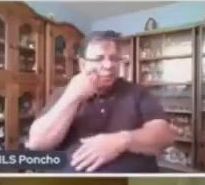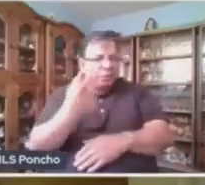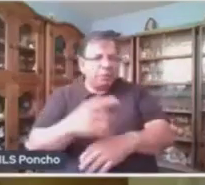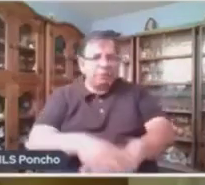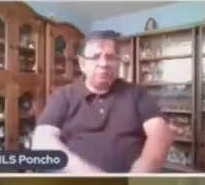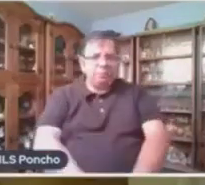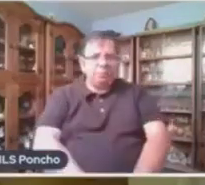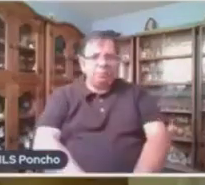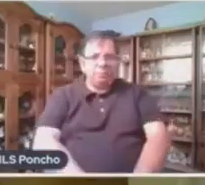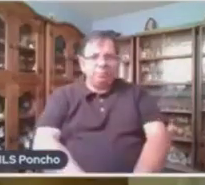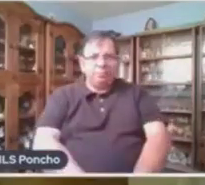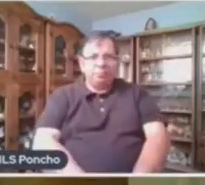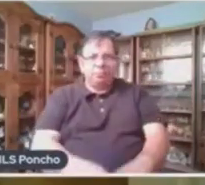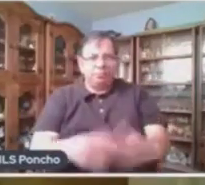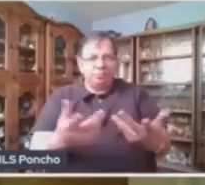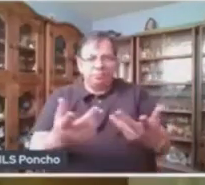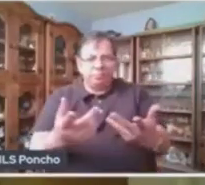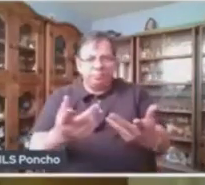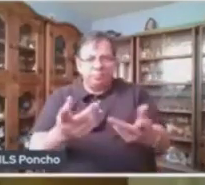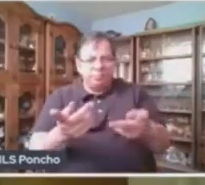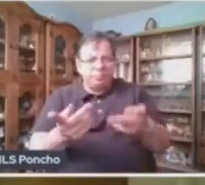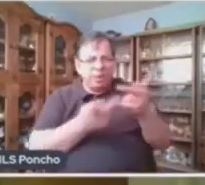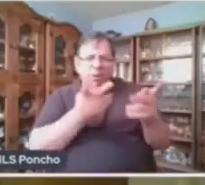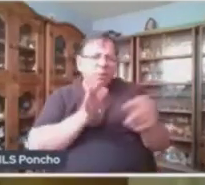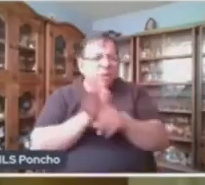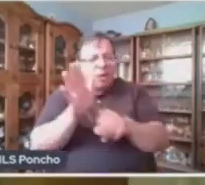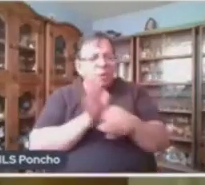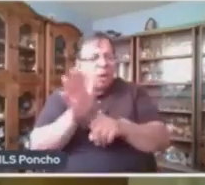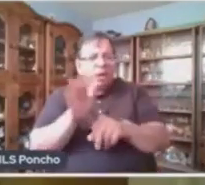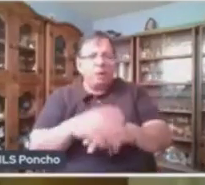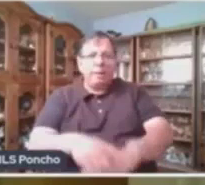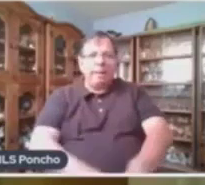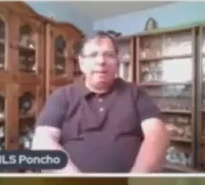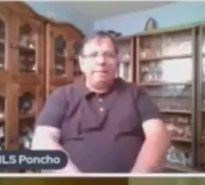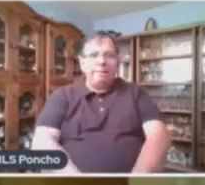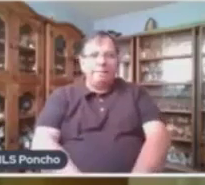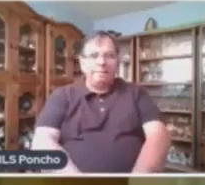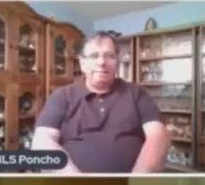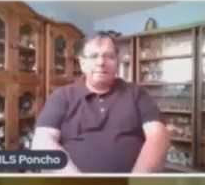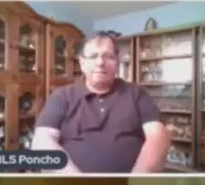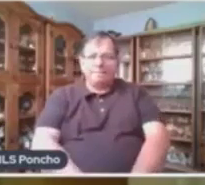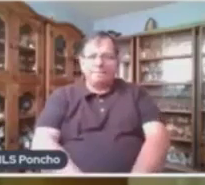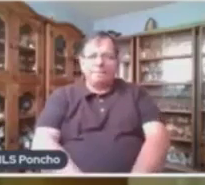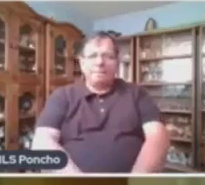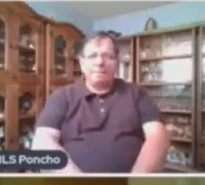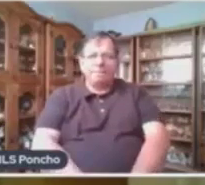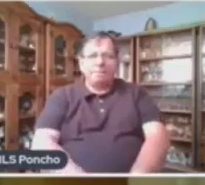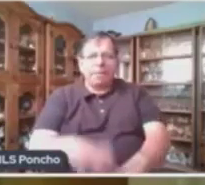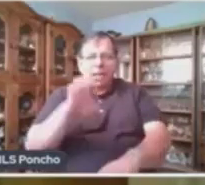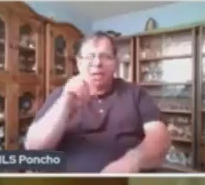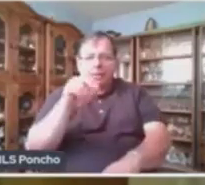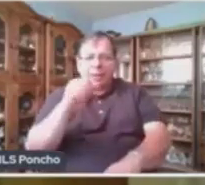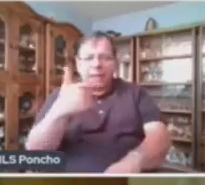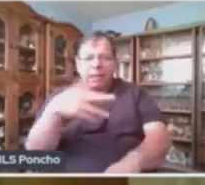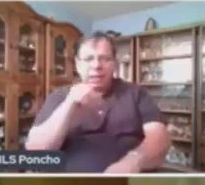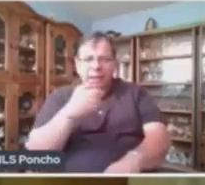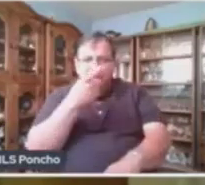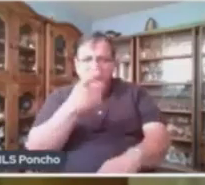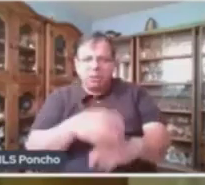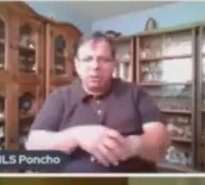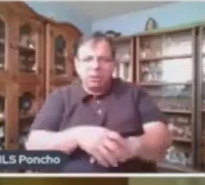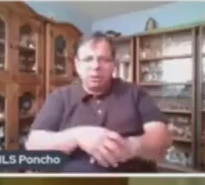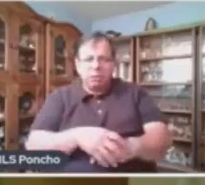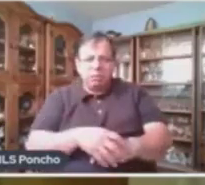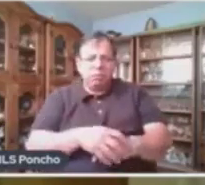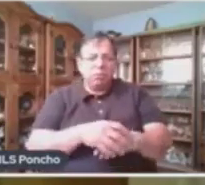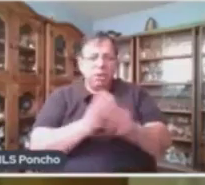vamos a ver Qué, qué, qué preguntas hay Aquí dice Edgar Lechuga Vi en